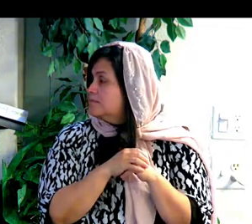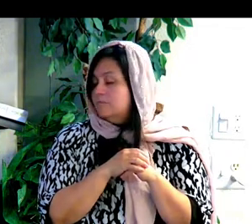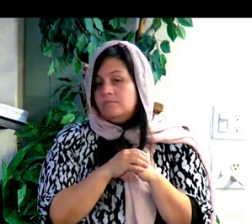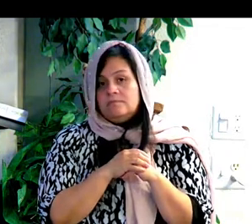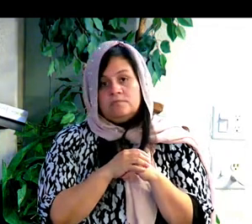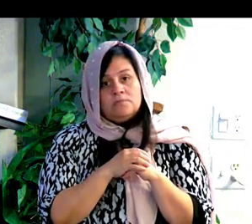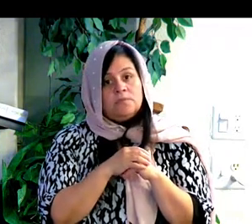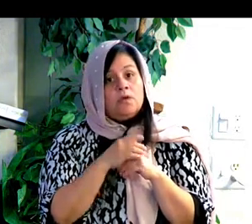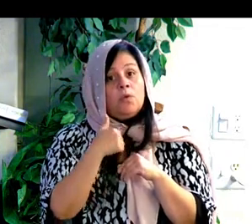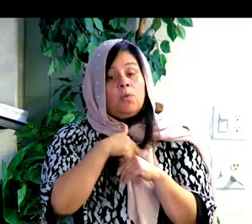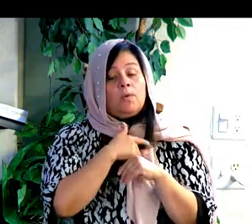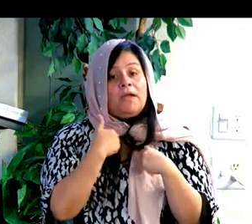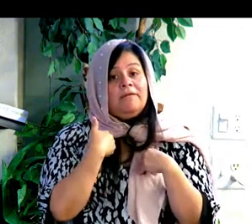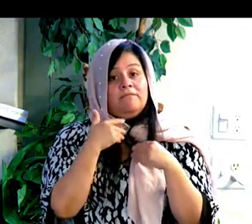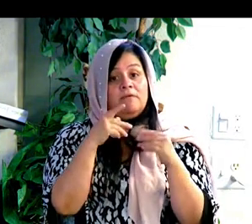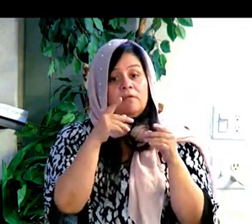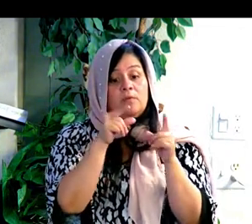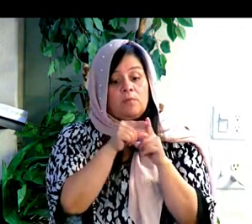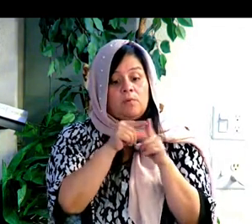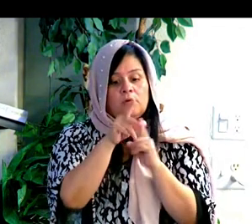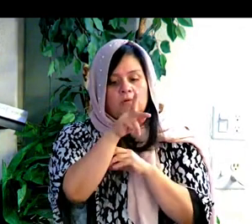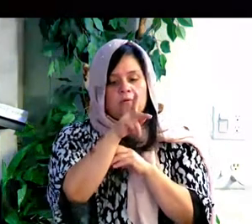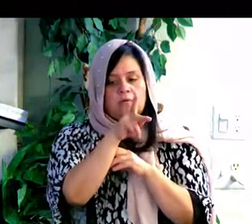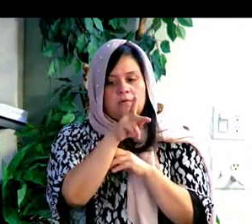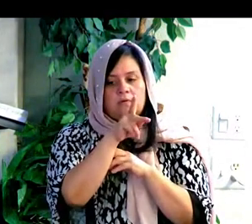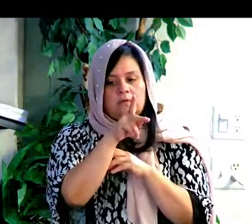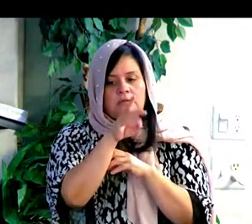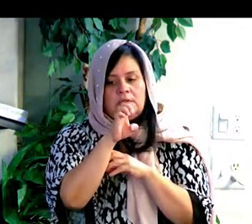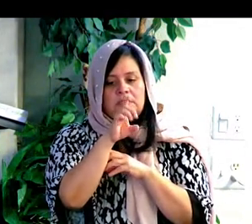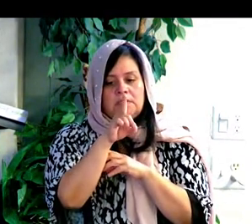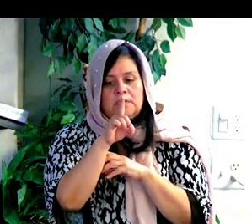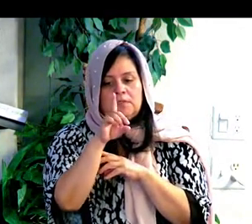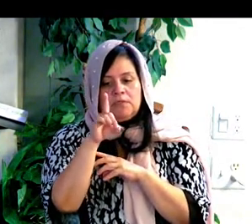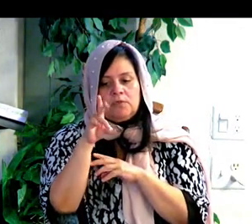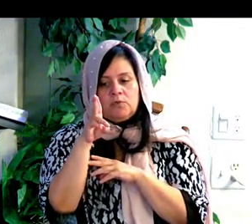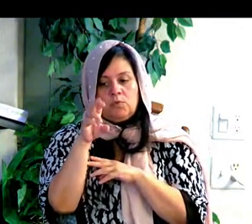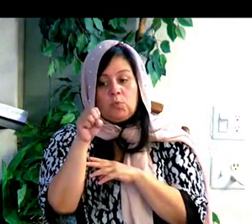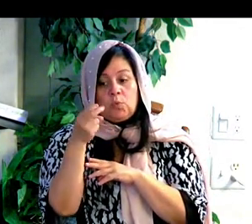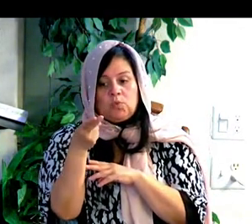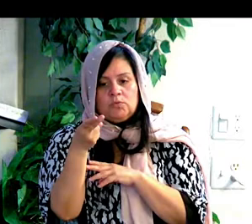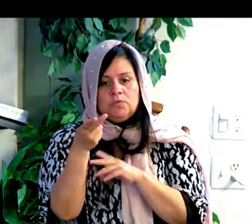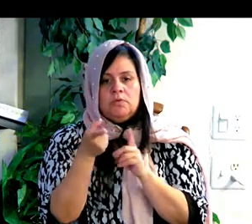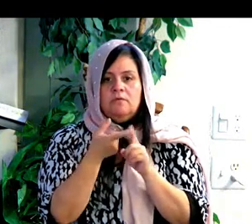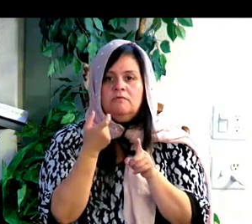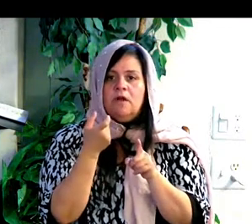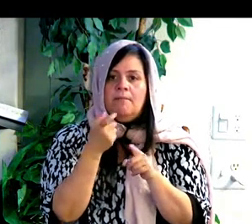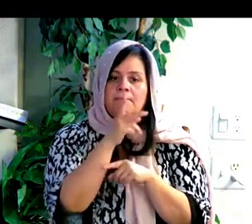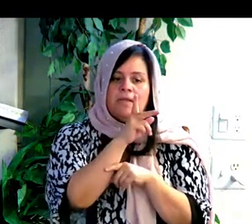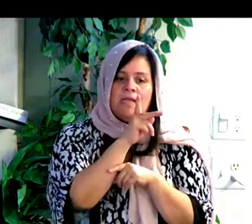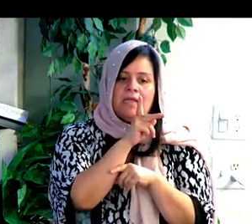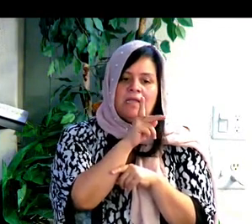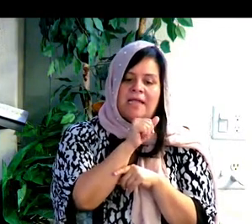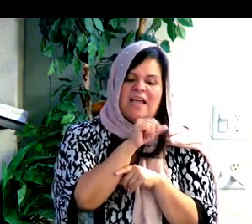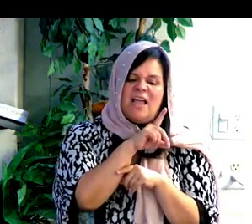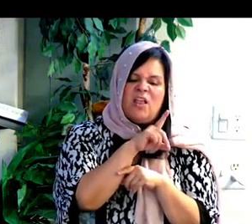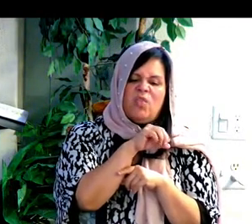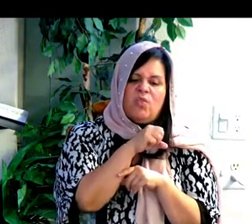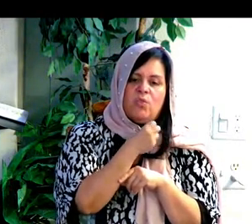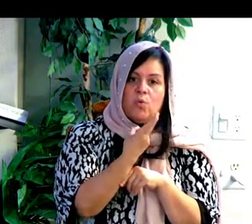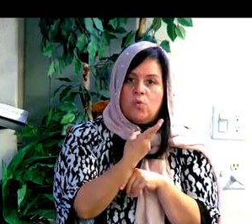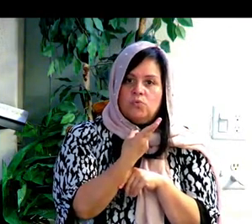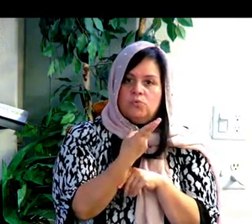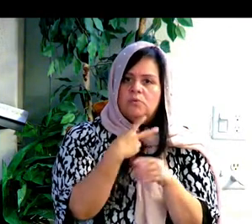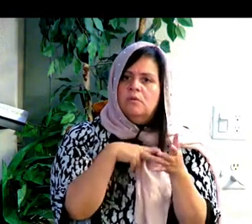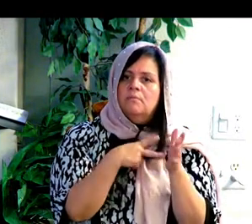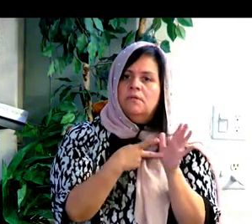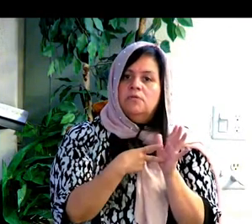kidush comes from the word kadosh. Tenemos la palabra kidush, que viene de la palabra kadosh, que quiere decir tanto. Right, which means holy, which